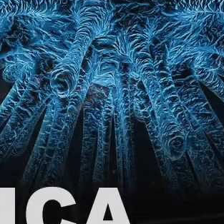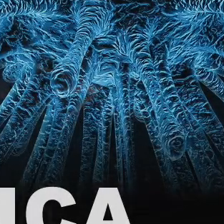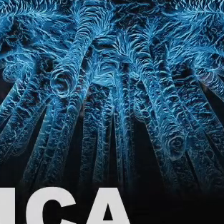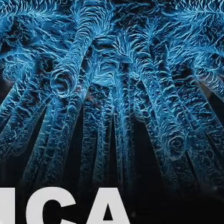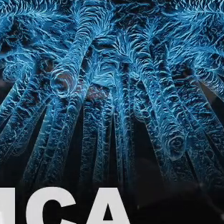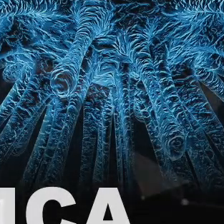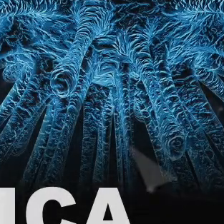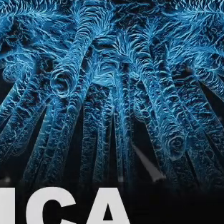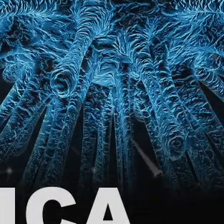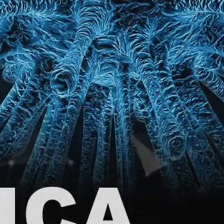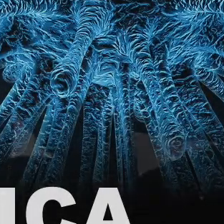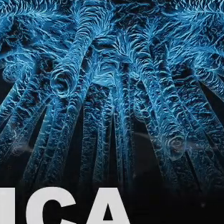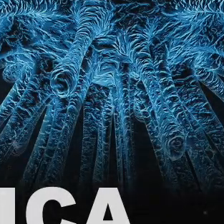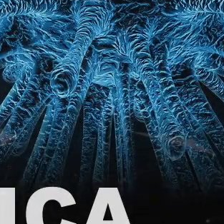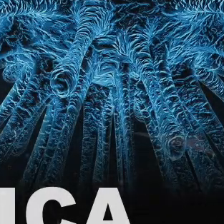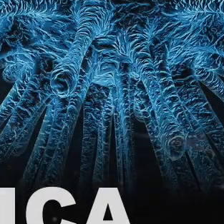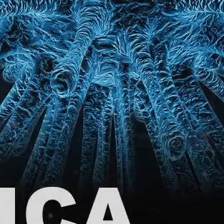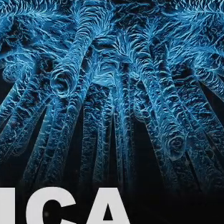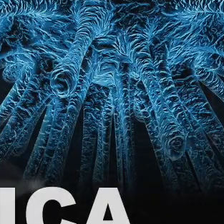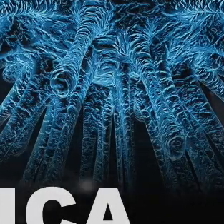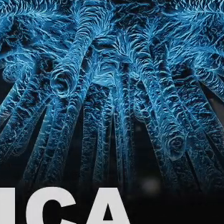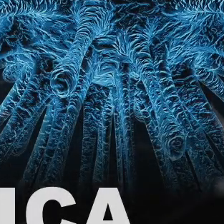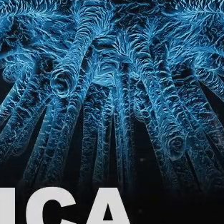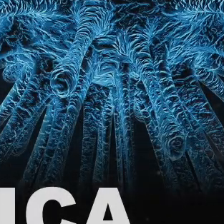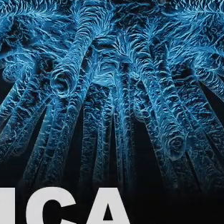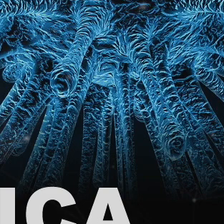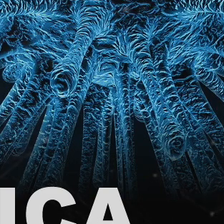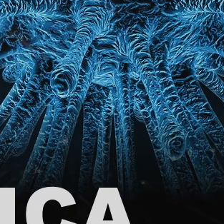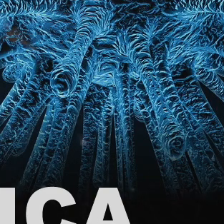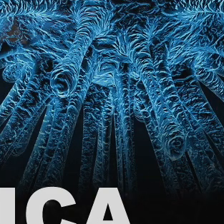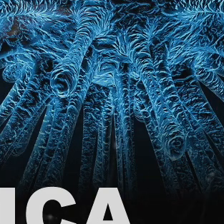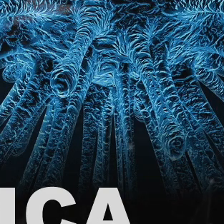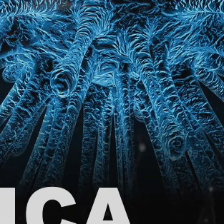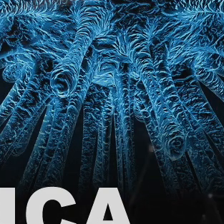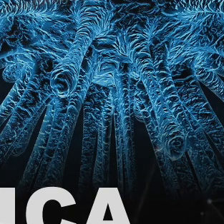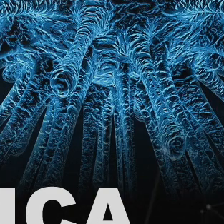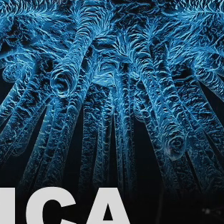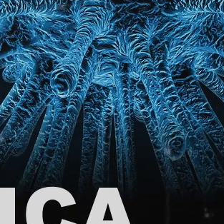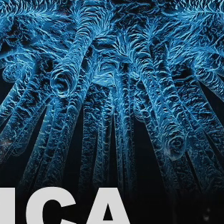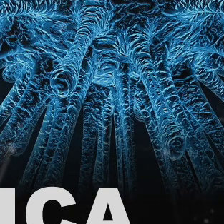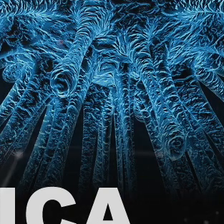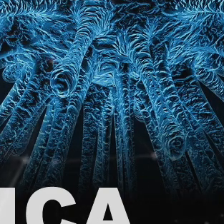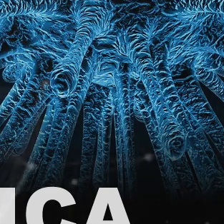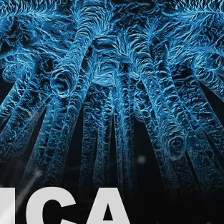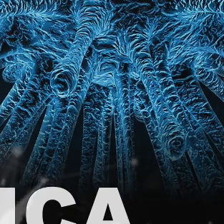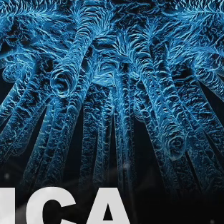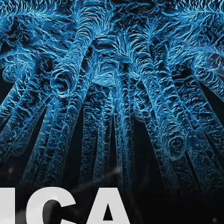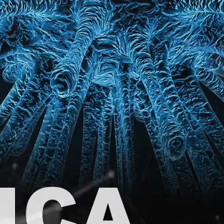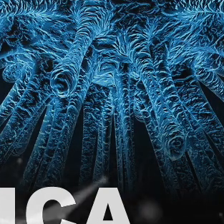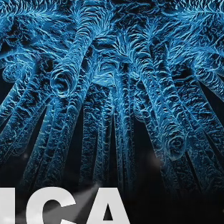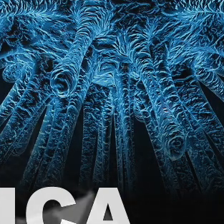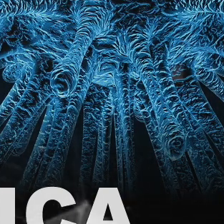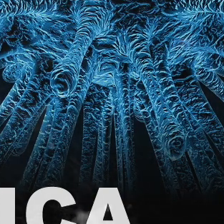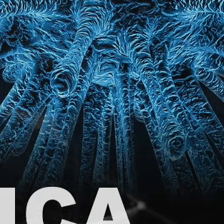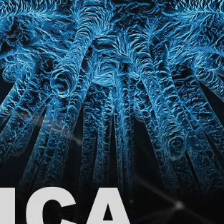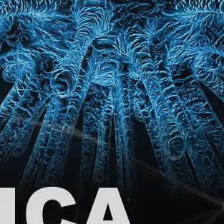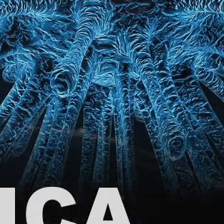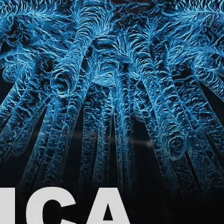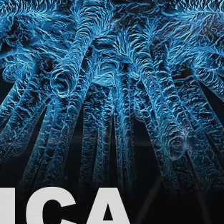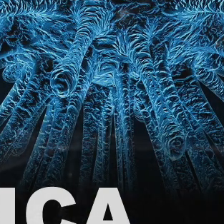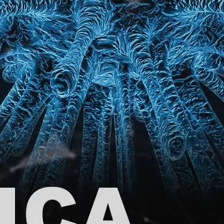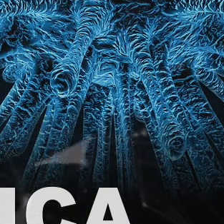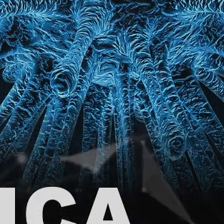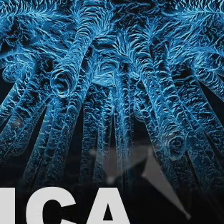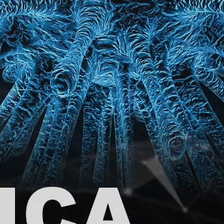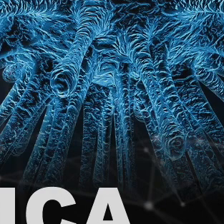Mantente informado y visita nuestra cuenta de Twitter, arroba EscuchaDiario, donde podrás encontrar notas destacadas y lo más reciente